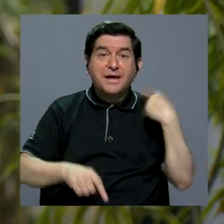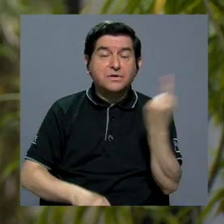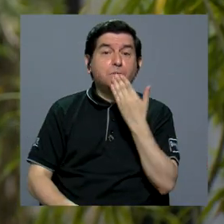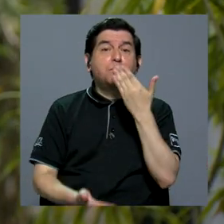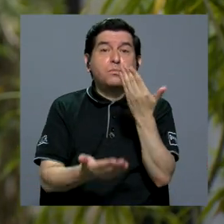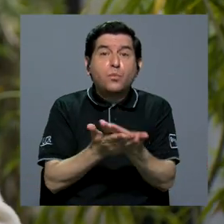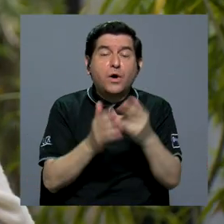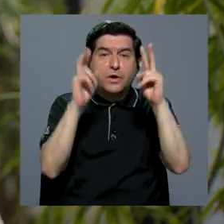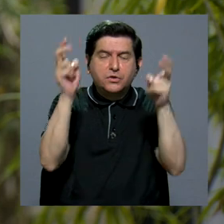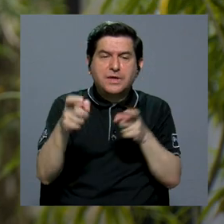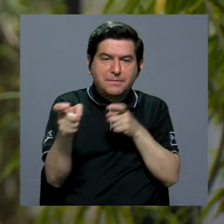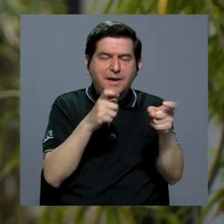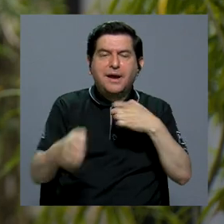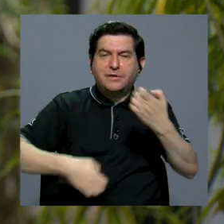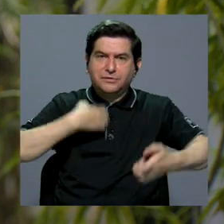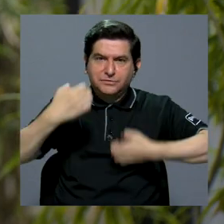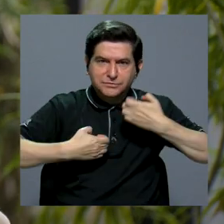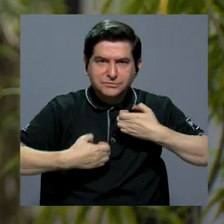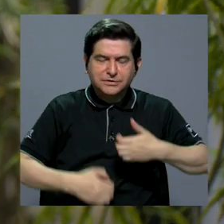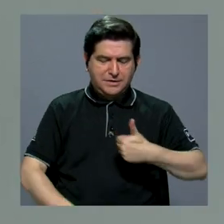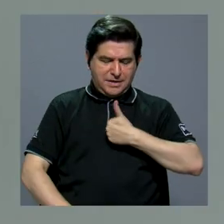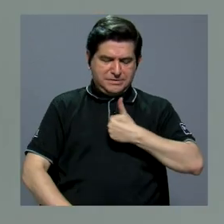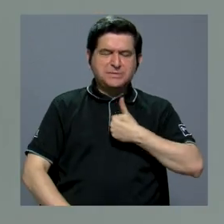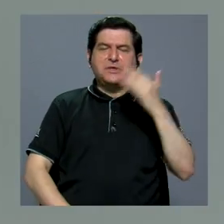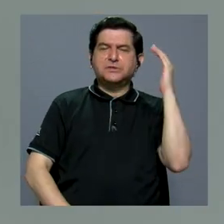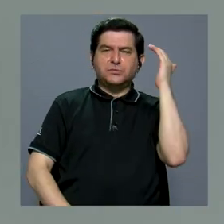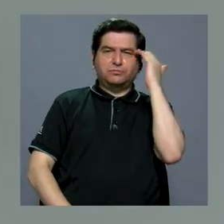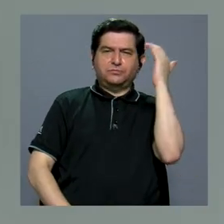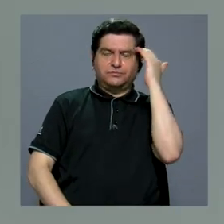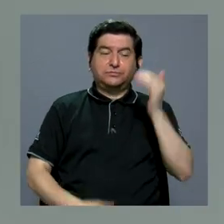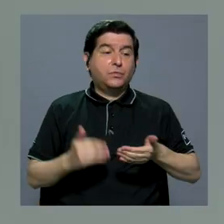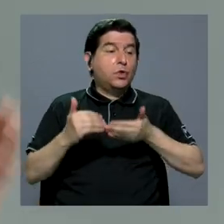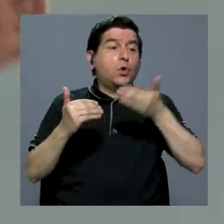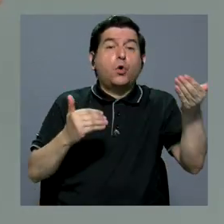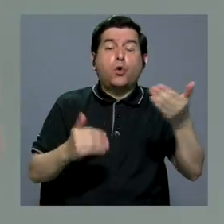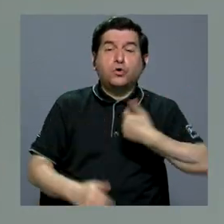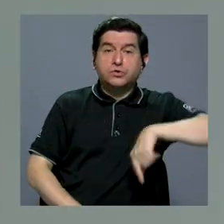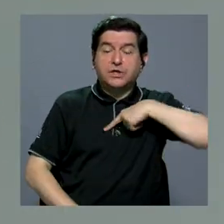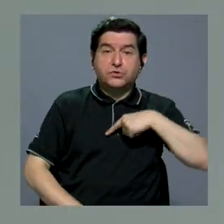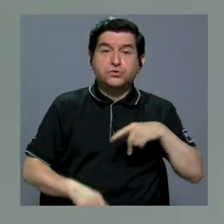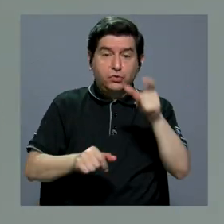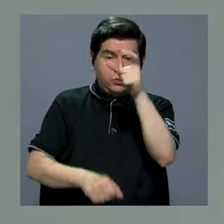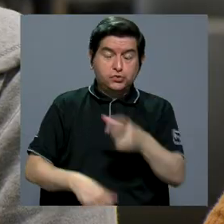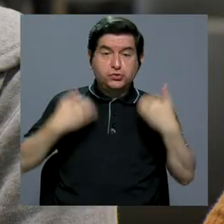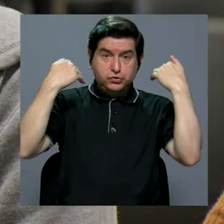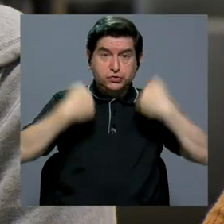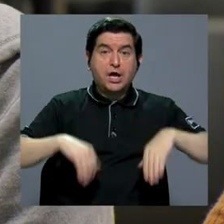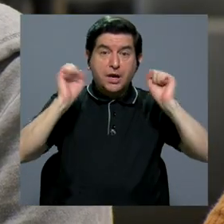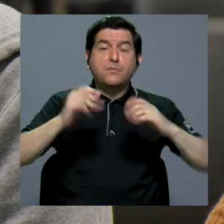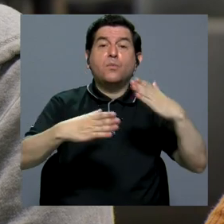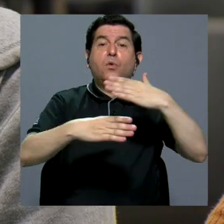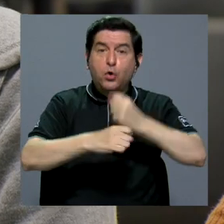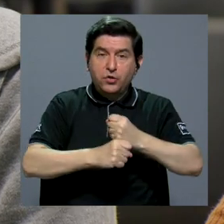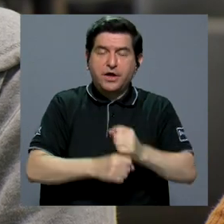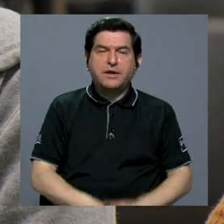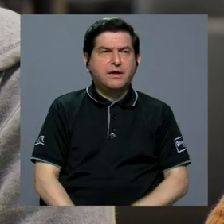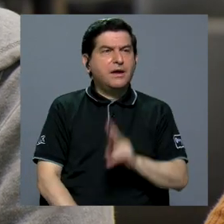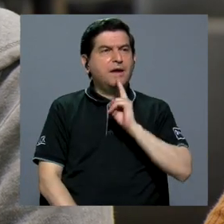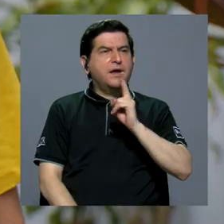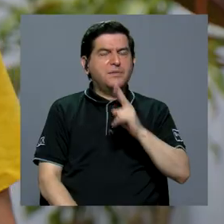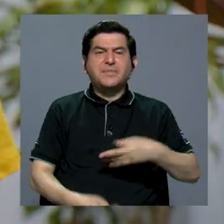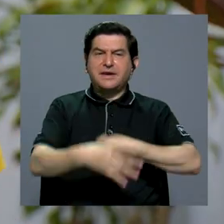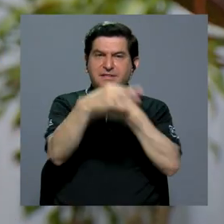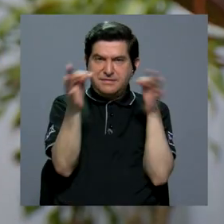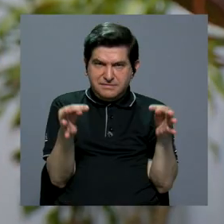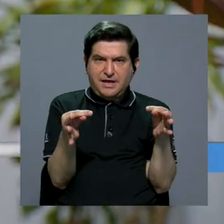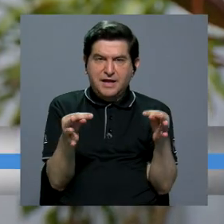siempre es bueno conocer temas como el manejo de emociones o el autoconocimiento, ¿verdad? Saber cuáles cosas nosotros como seres humanos podemos realizar. En realidad